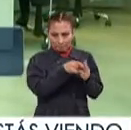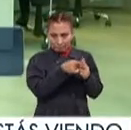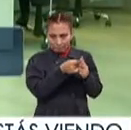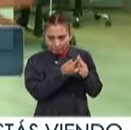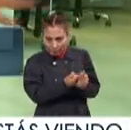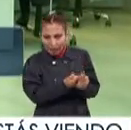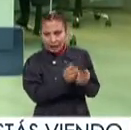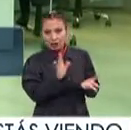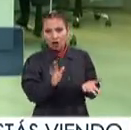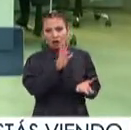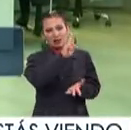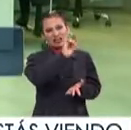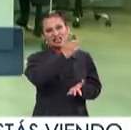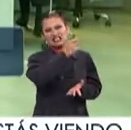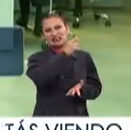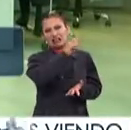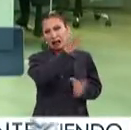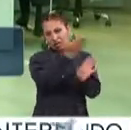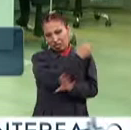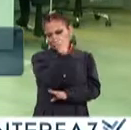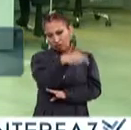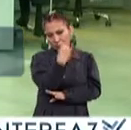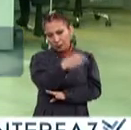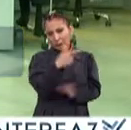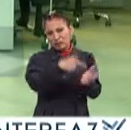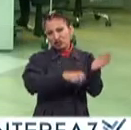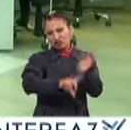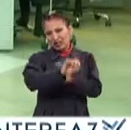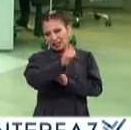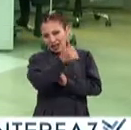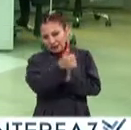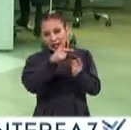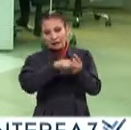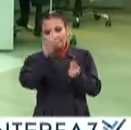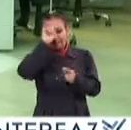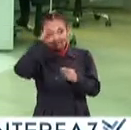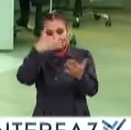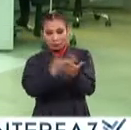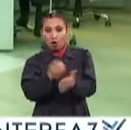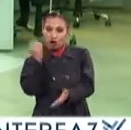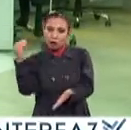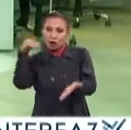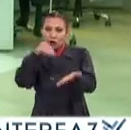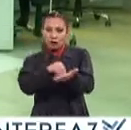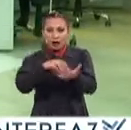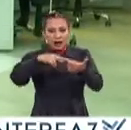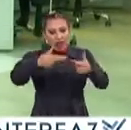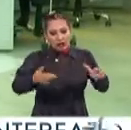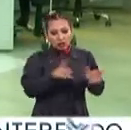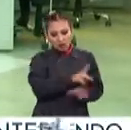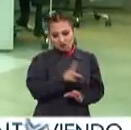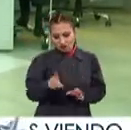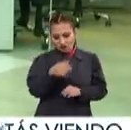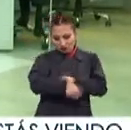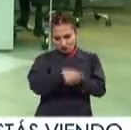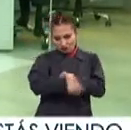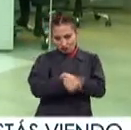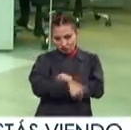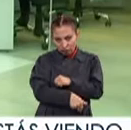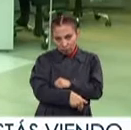Richter por allá en 1936 Propone una relación logarítmica